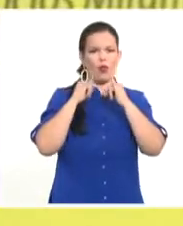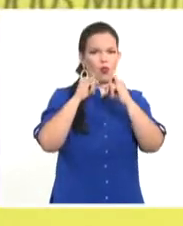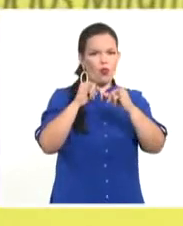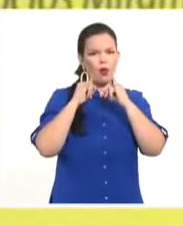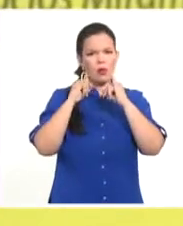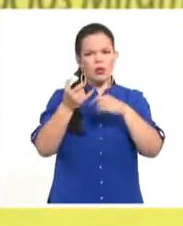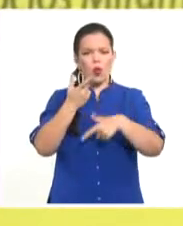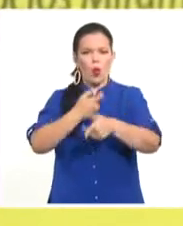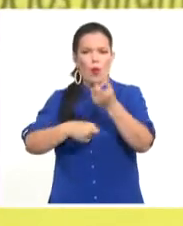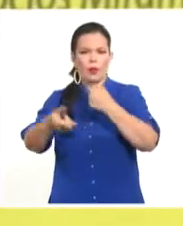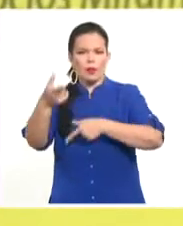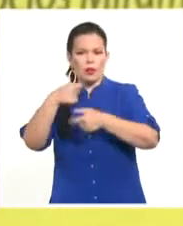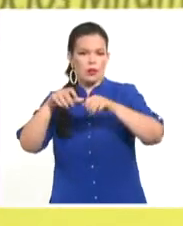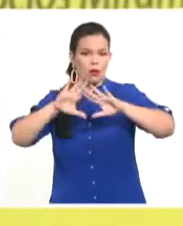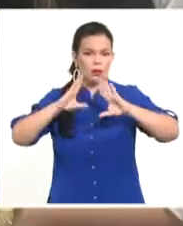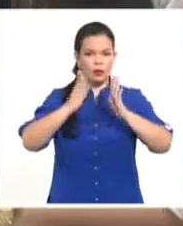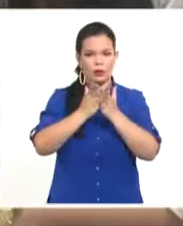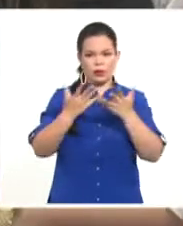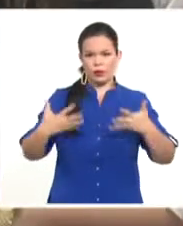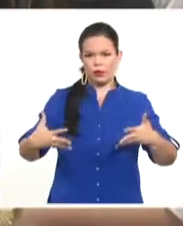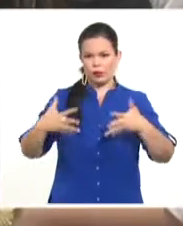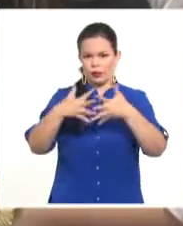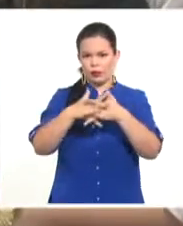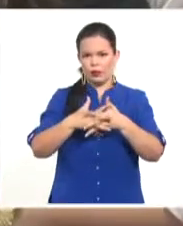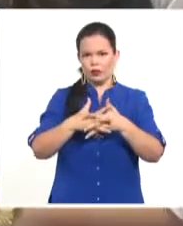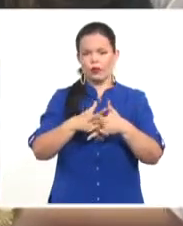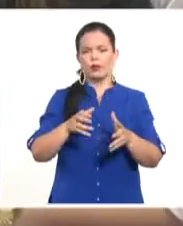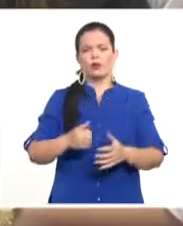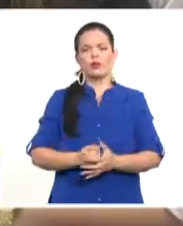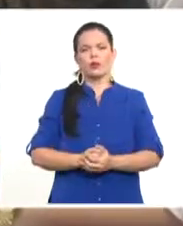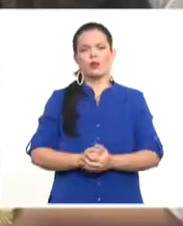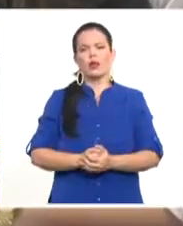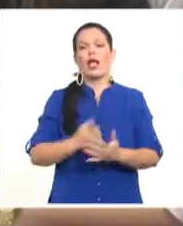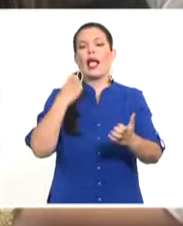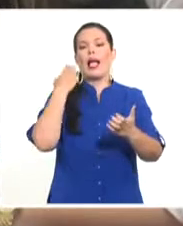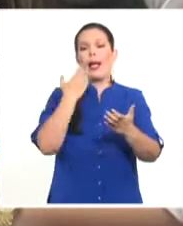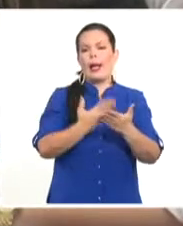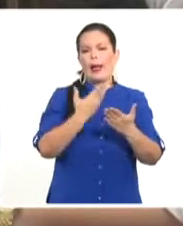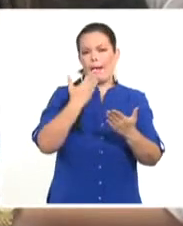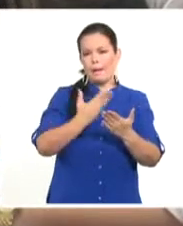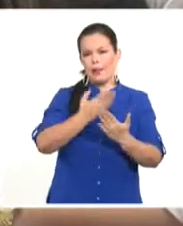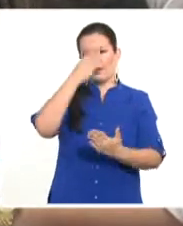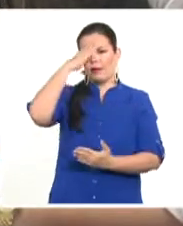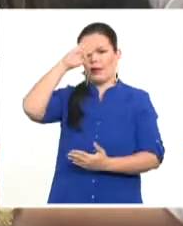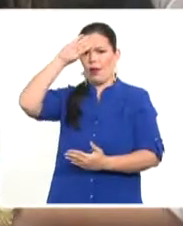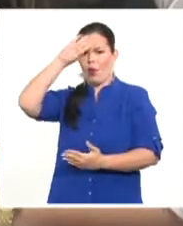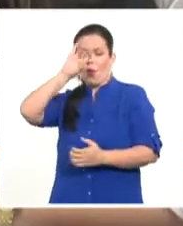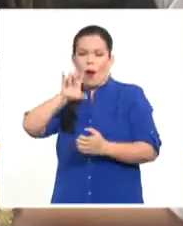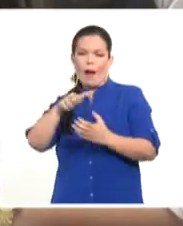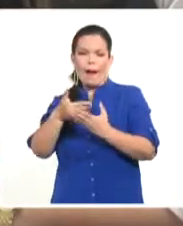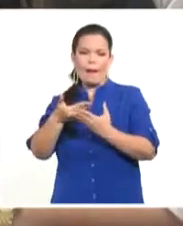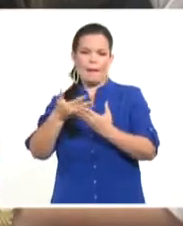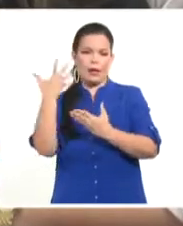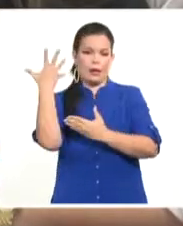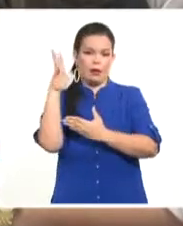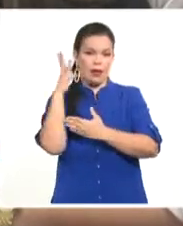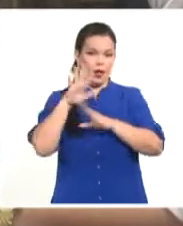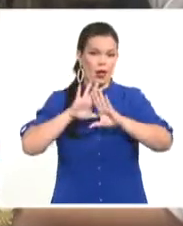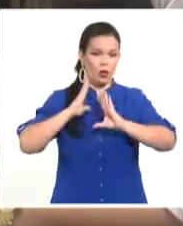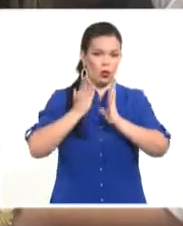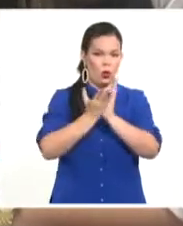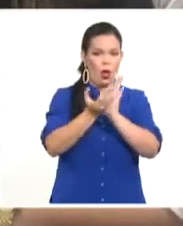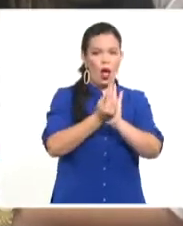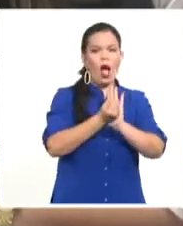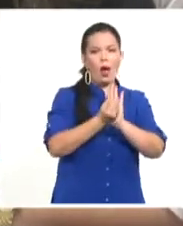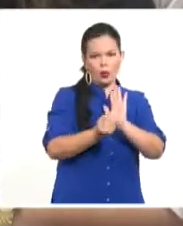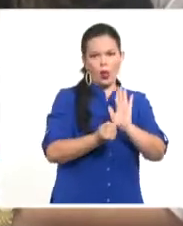todos los actores económicos de la sociedad. Dígase empresas cubanas, mixtas, representaciones extranjeras debidamente autorizadas a operar en